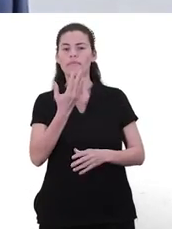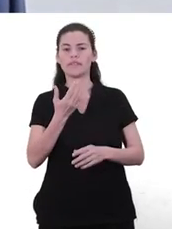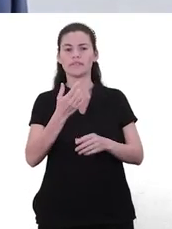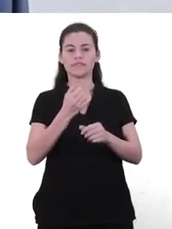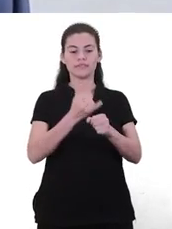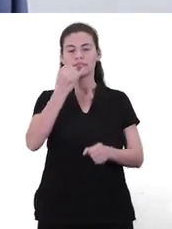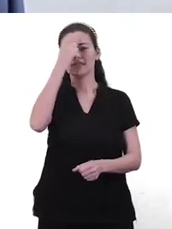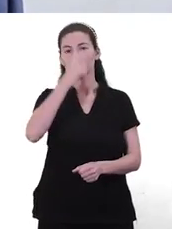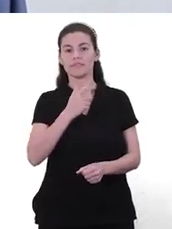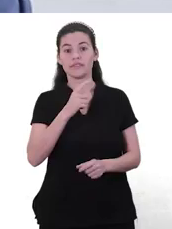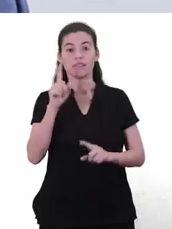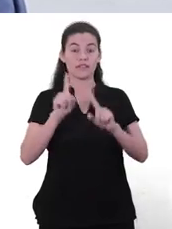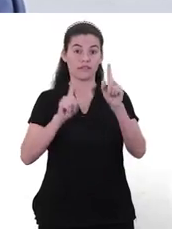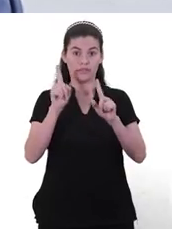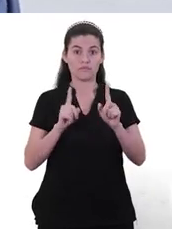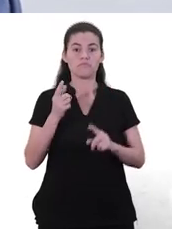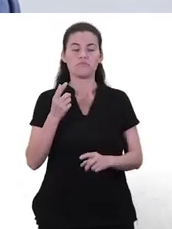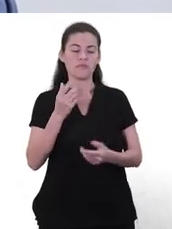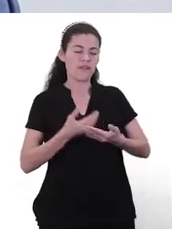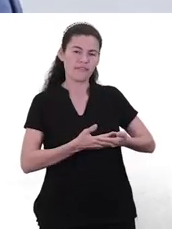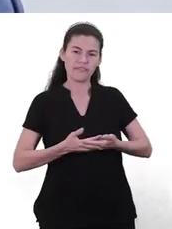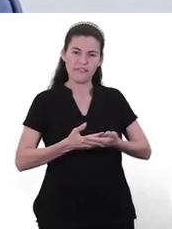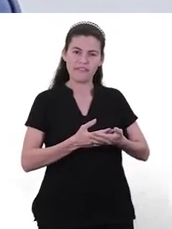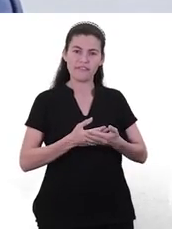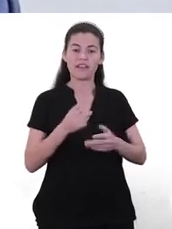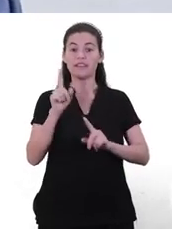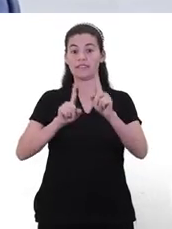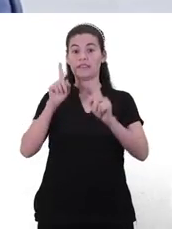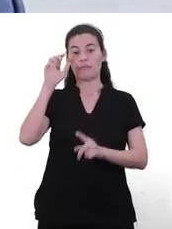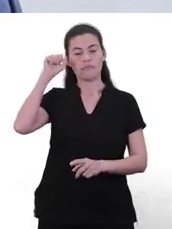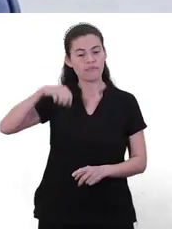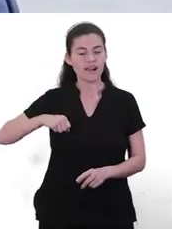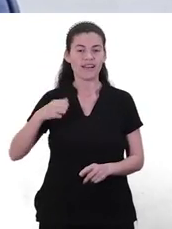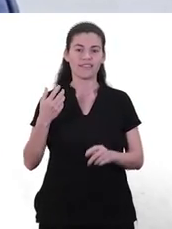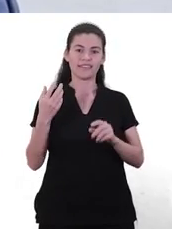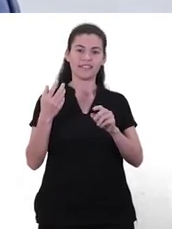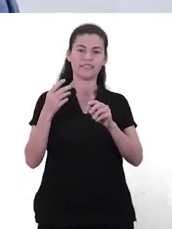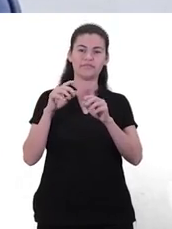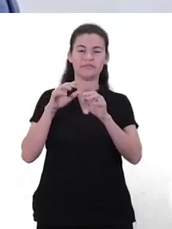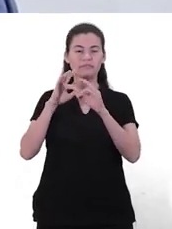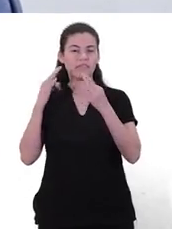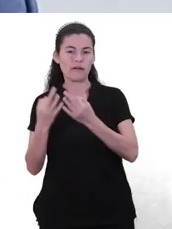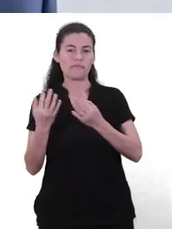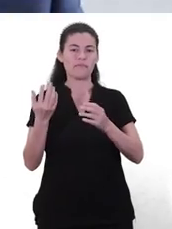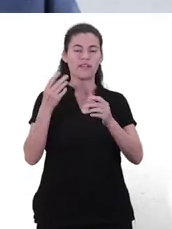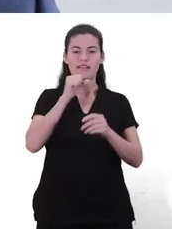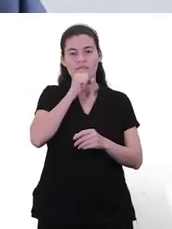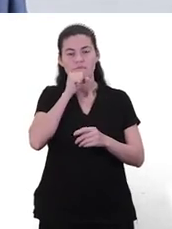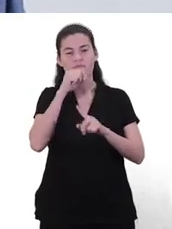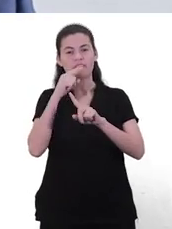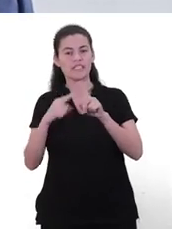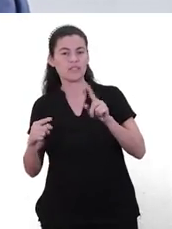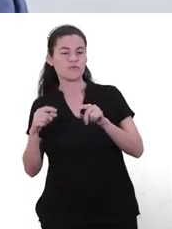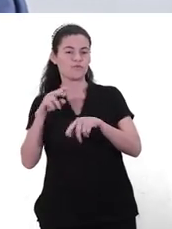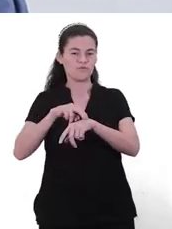Uno entiende que el padre, cuando el niño nace, digamos, estamos, todo el entorno está entusiasmado, padres, tíos, abuelos, sobrinos,